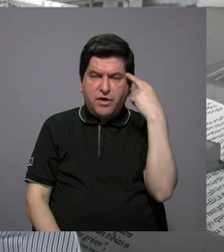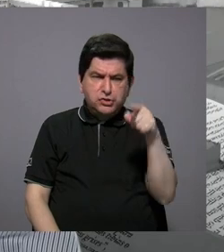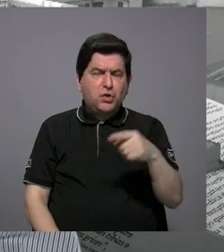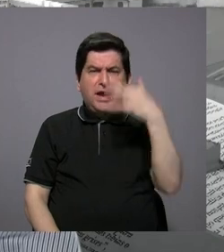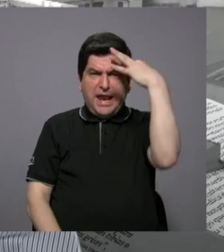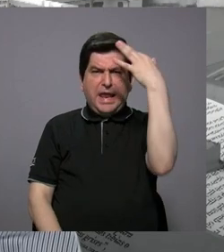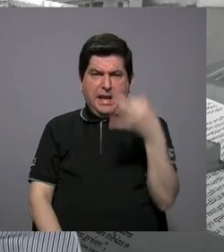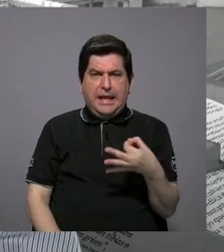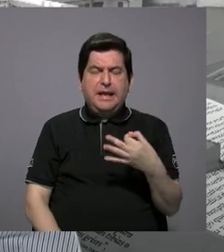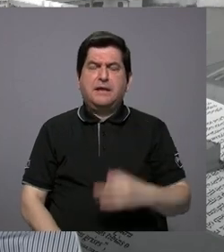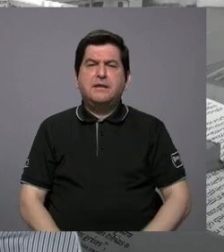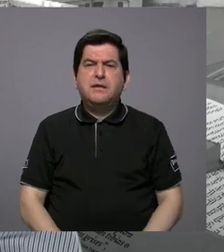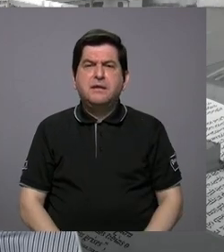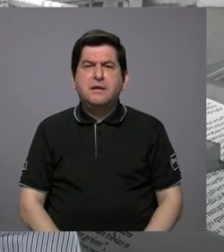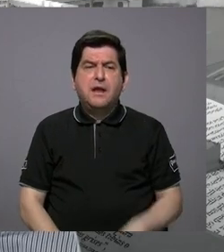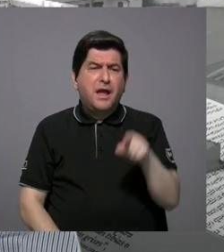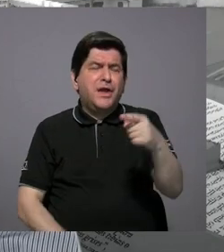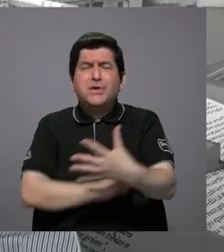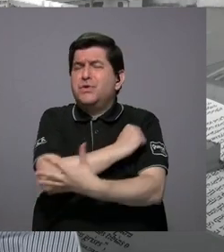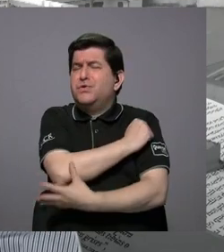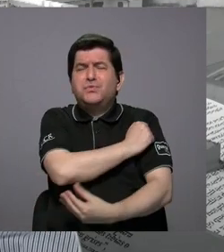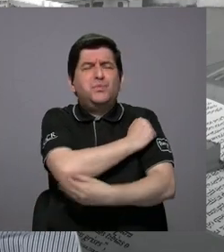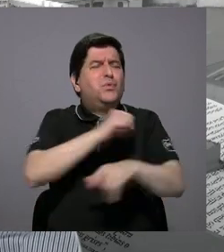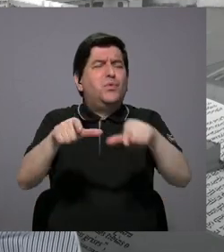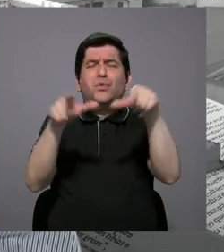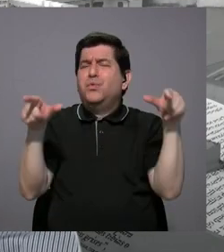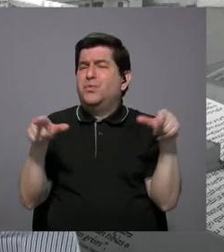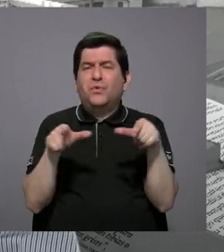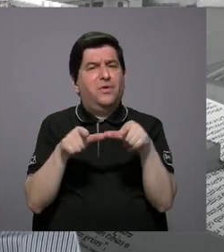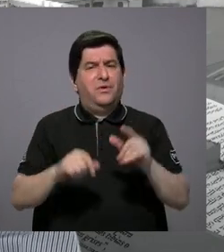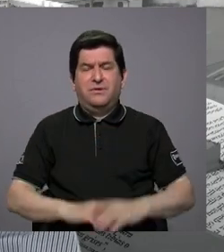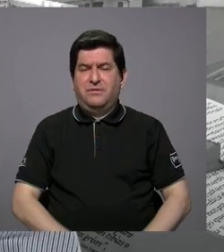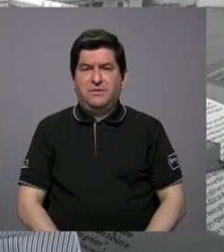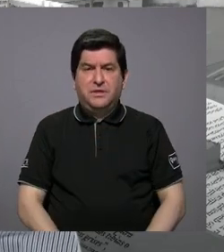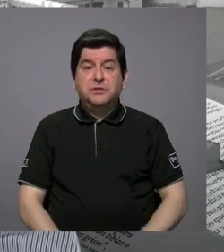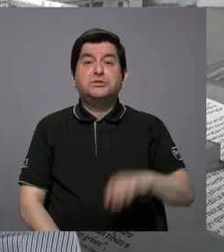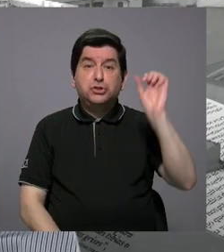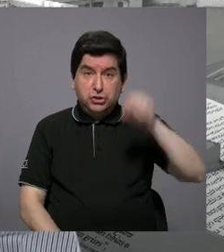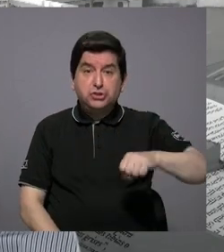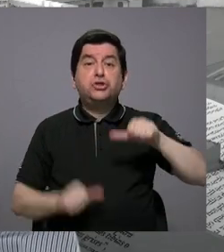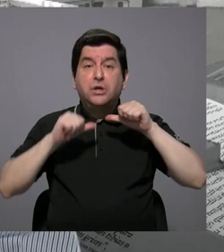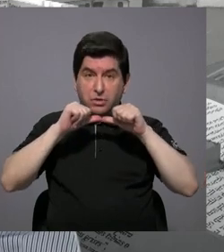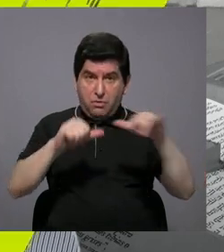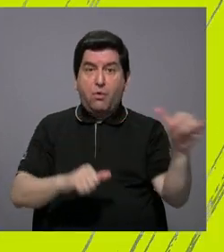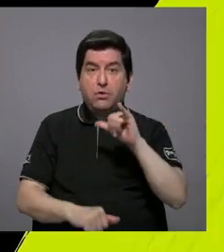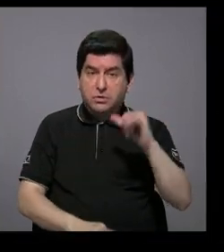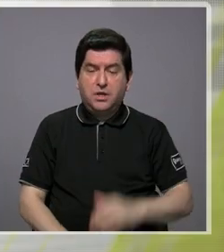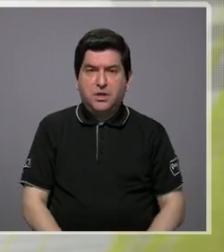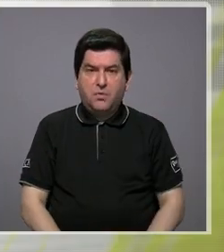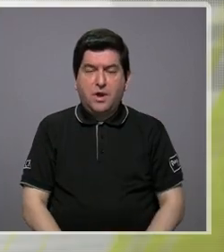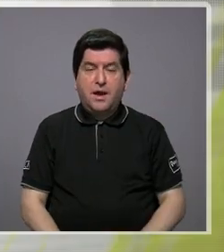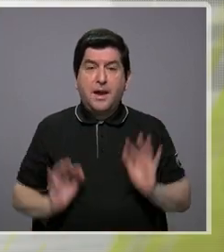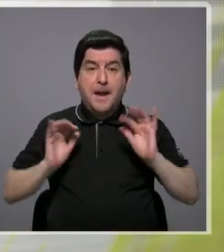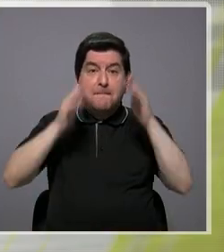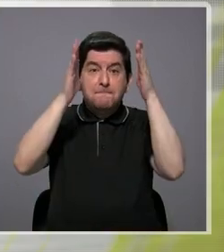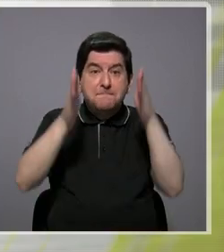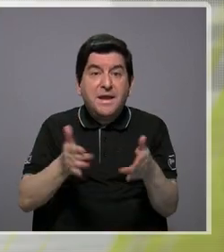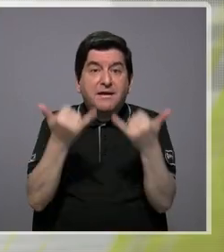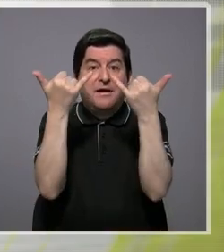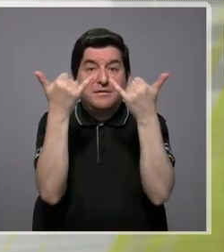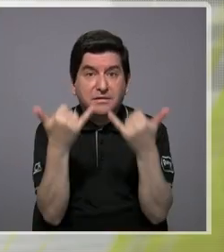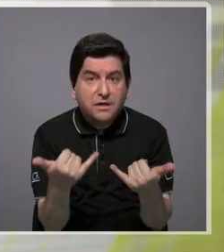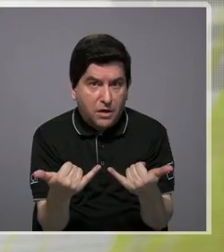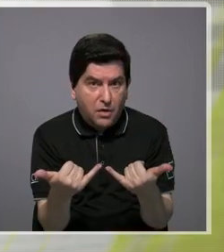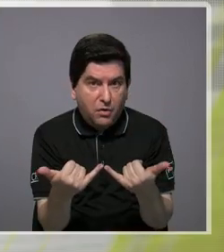convencido de que eran los más pobres de la zona, y yo creo que siguen siéndolo, ¿verdad? Lo único que los migrantes han pasado